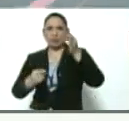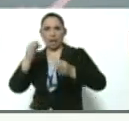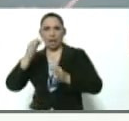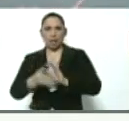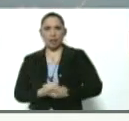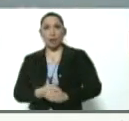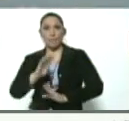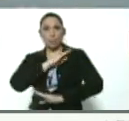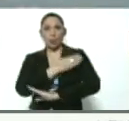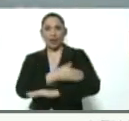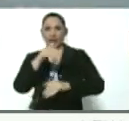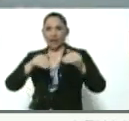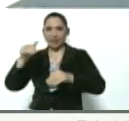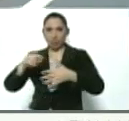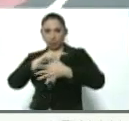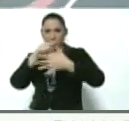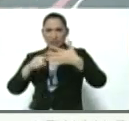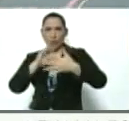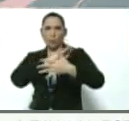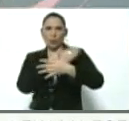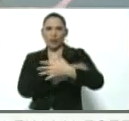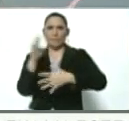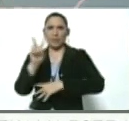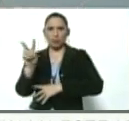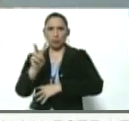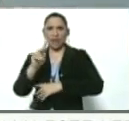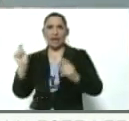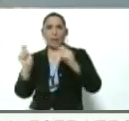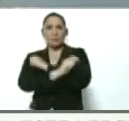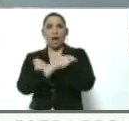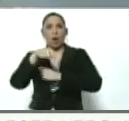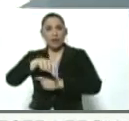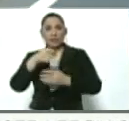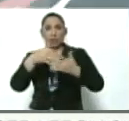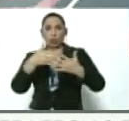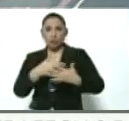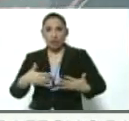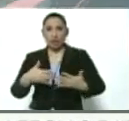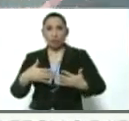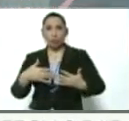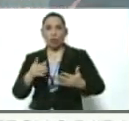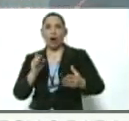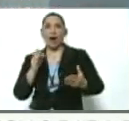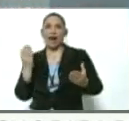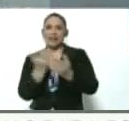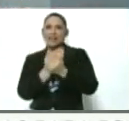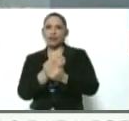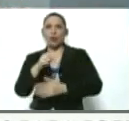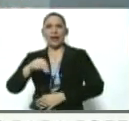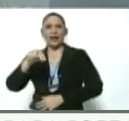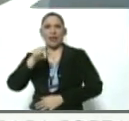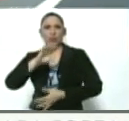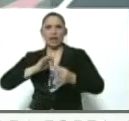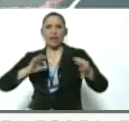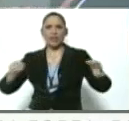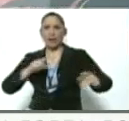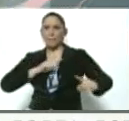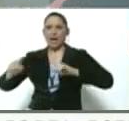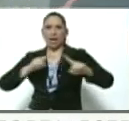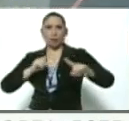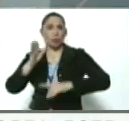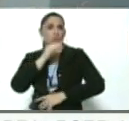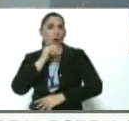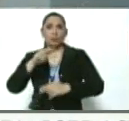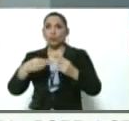el poder electoral, son sustituidos en este contrato, en el anexo N, por una cadena de mando. No va a haber